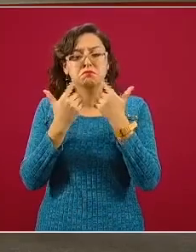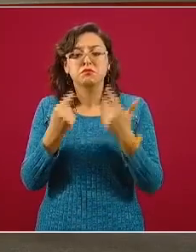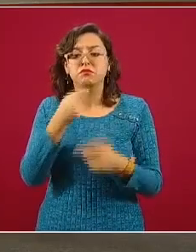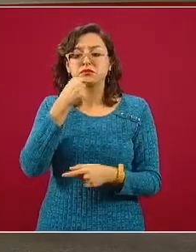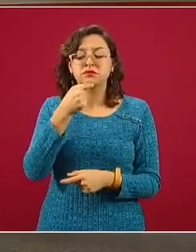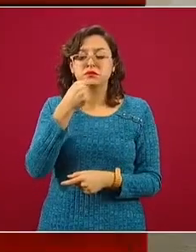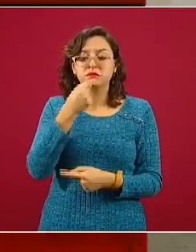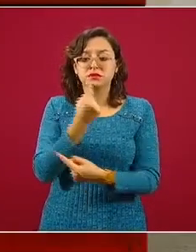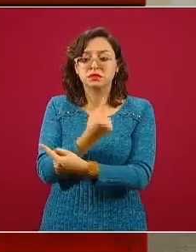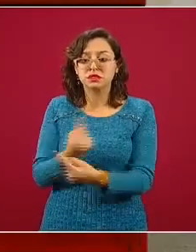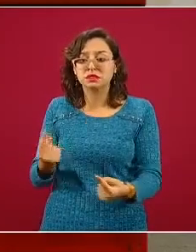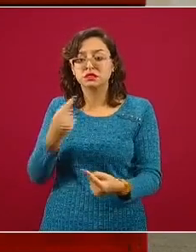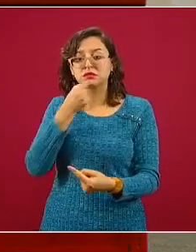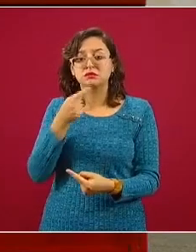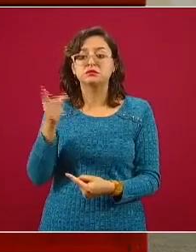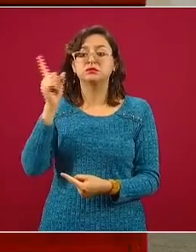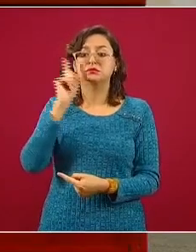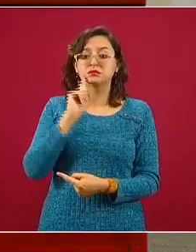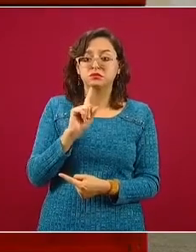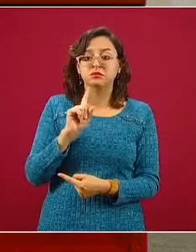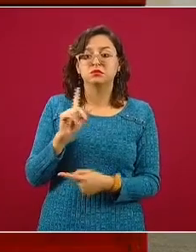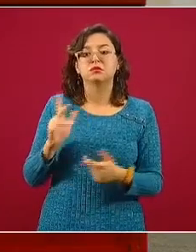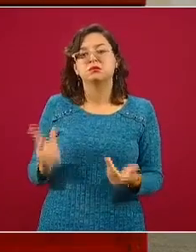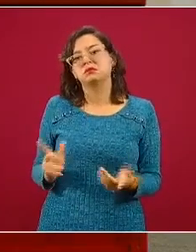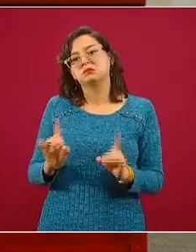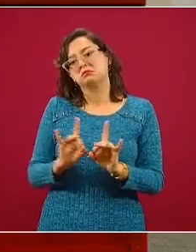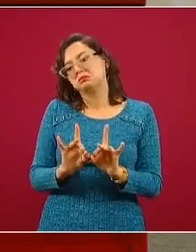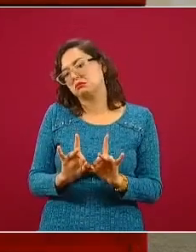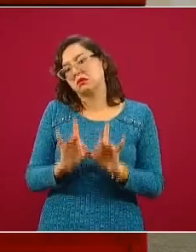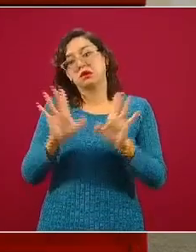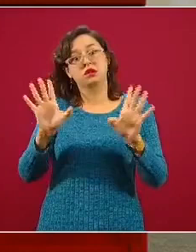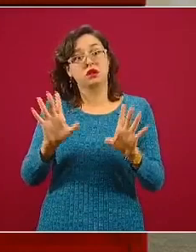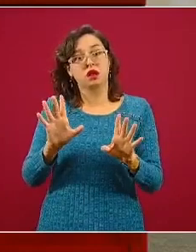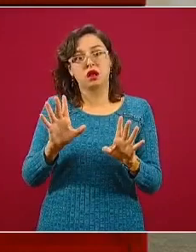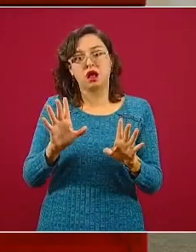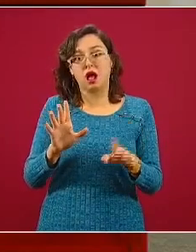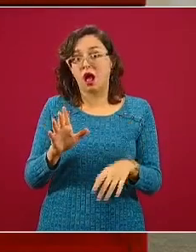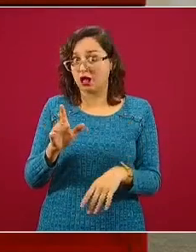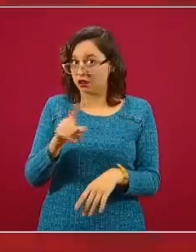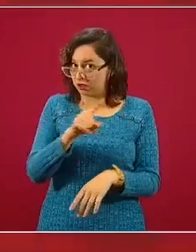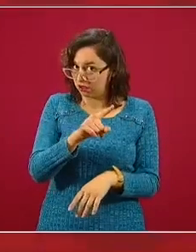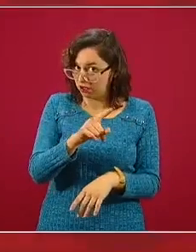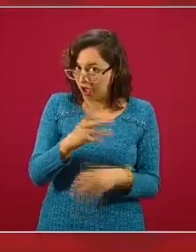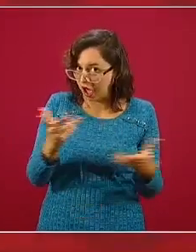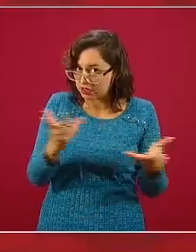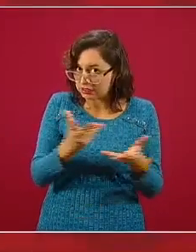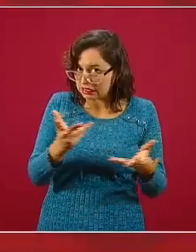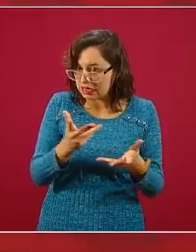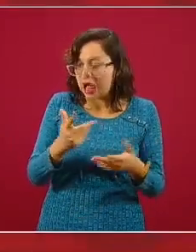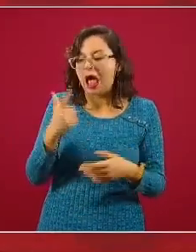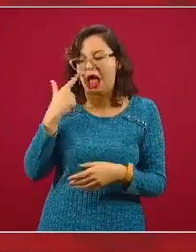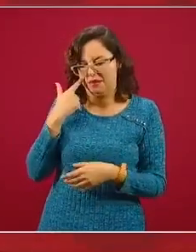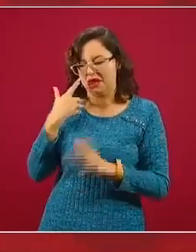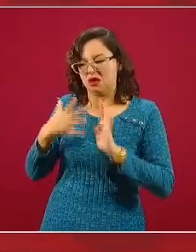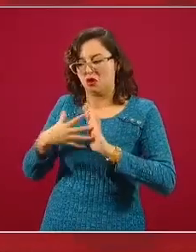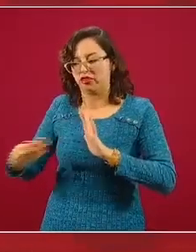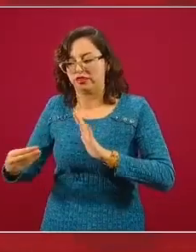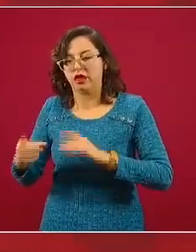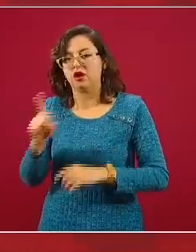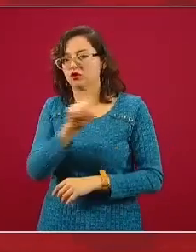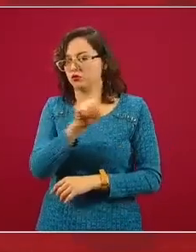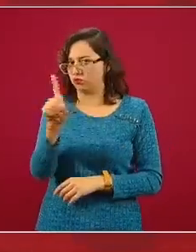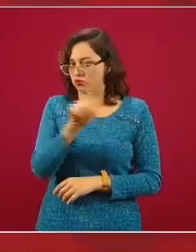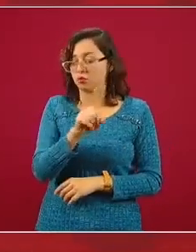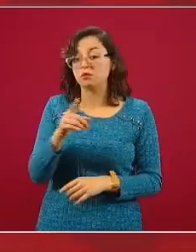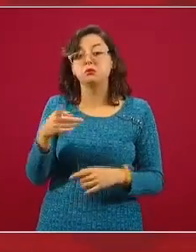niños y niñas pudieran, desde luego involuntariamente, no es algo que se deba programar o intentar, pero involuntariamente